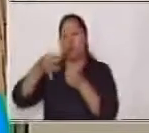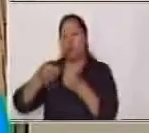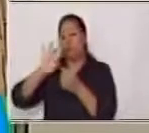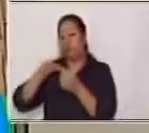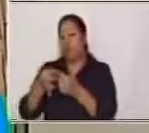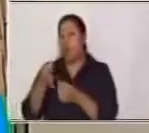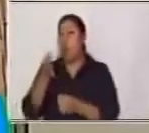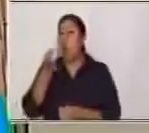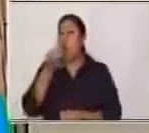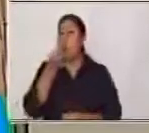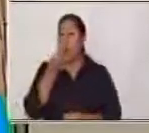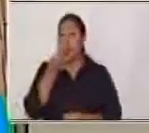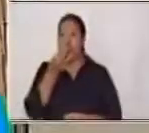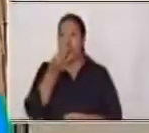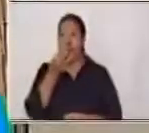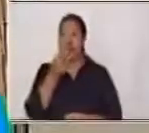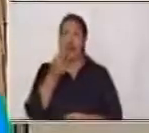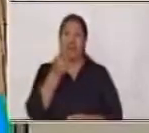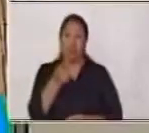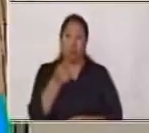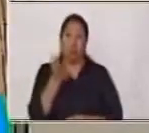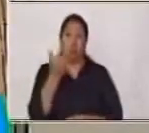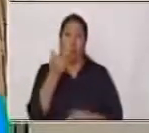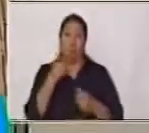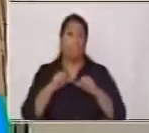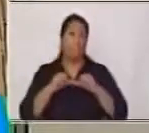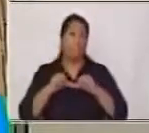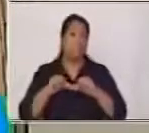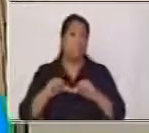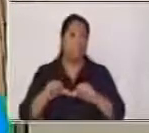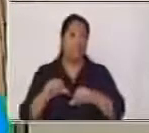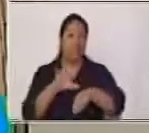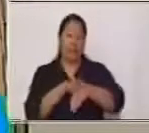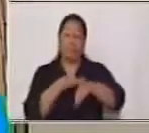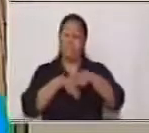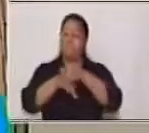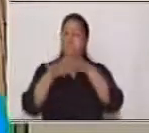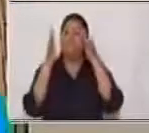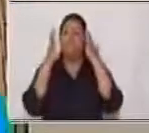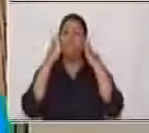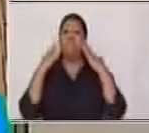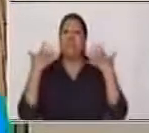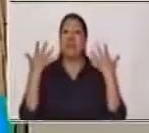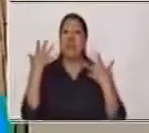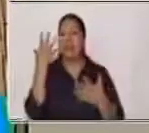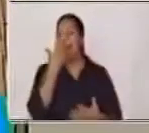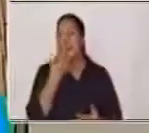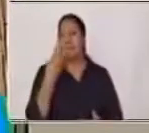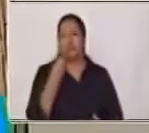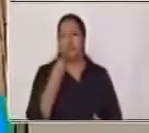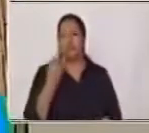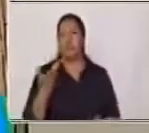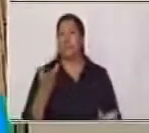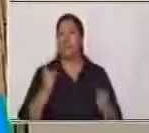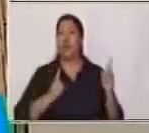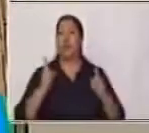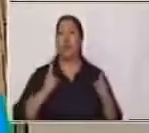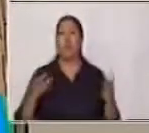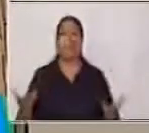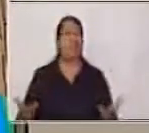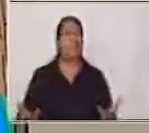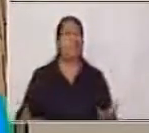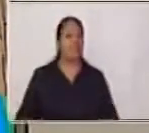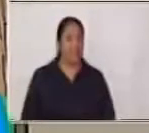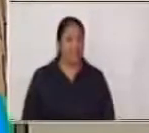gajos Y si me comes Seguido Tienes una piel Hermosa Vamos a ver ¿Cuál será? ¿Cuál será?